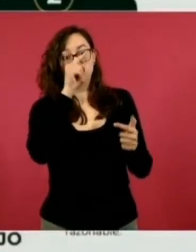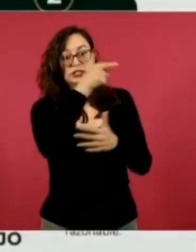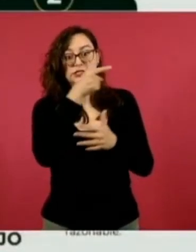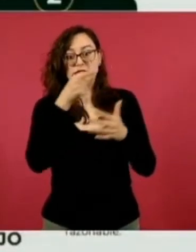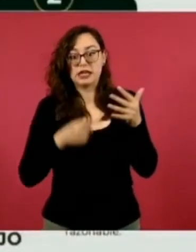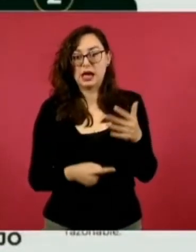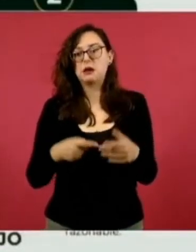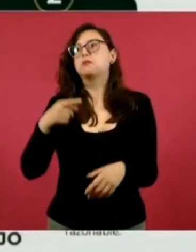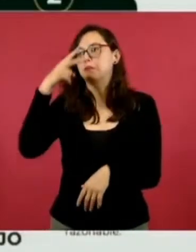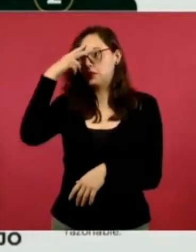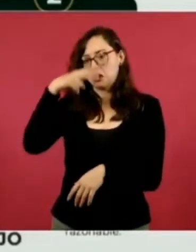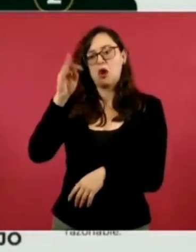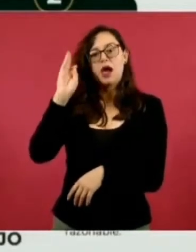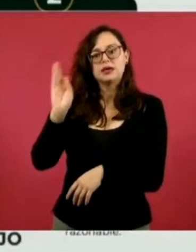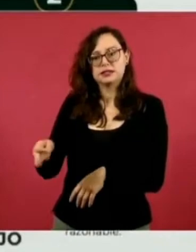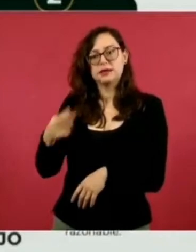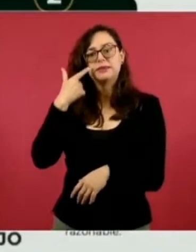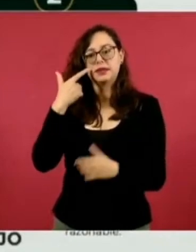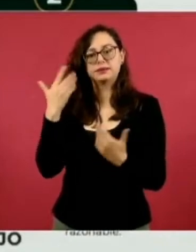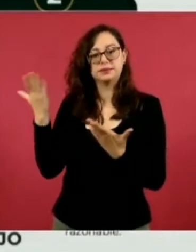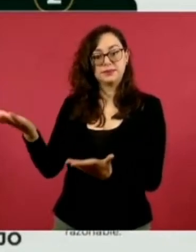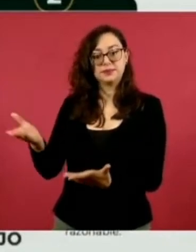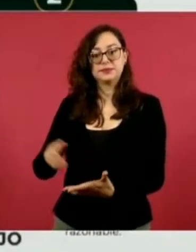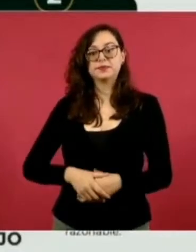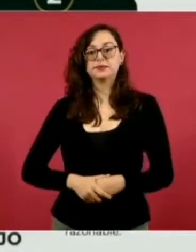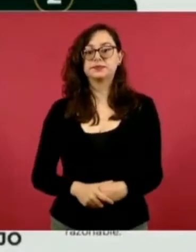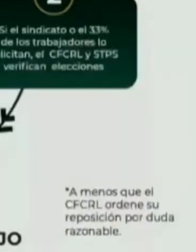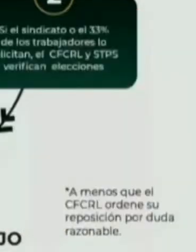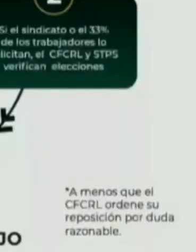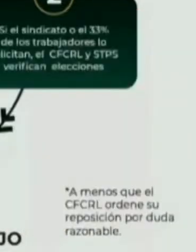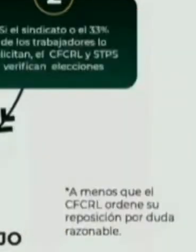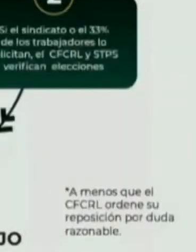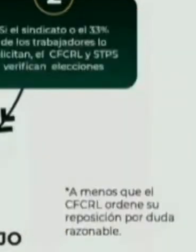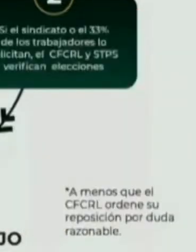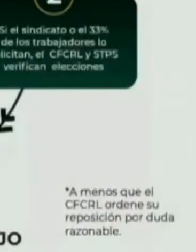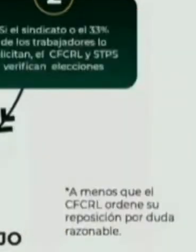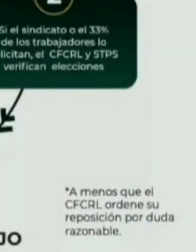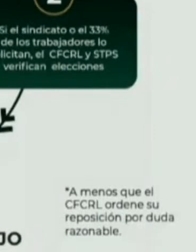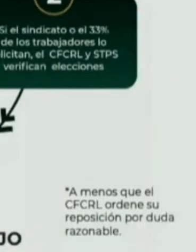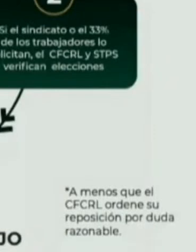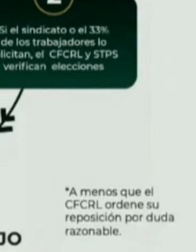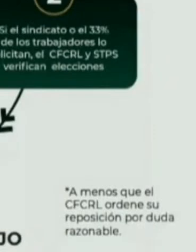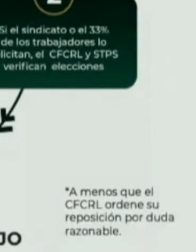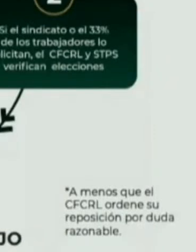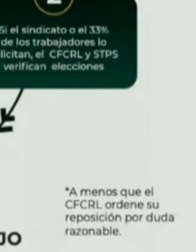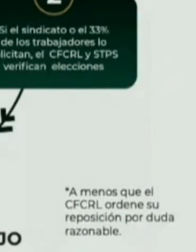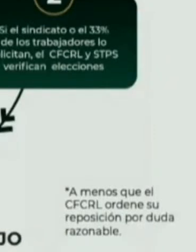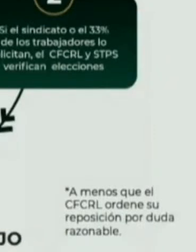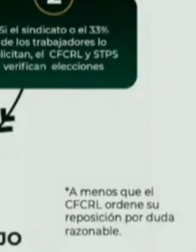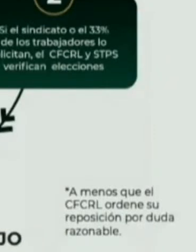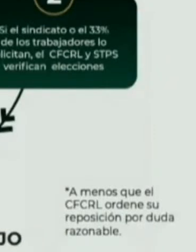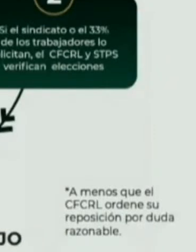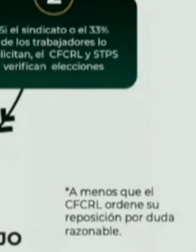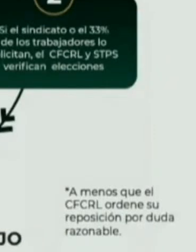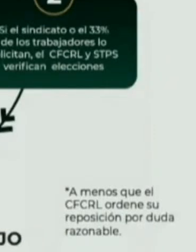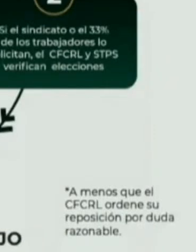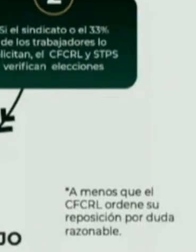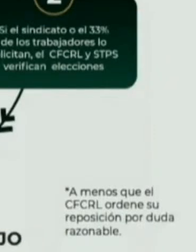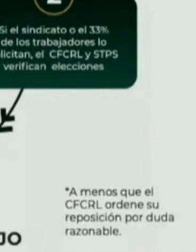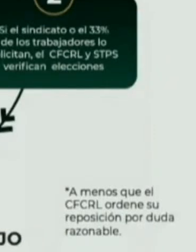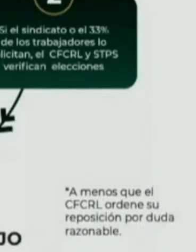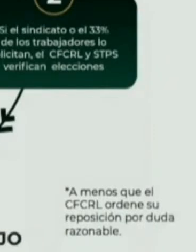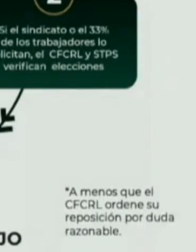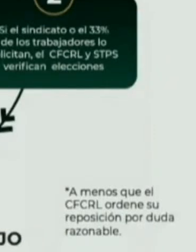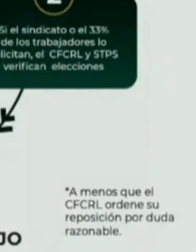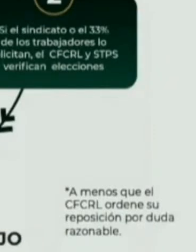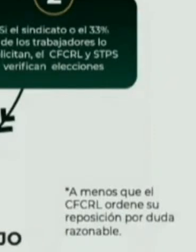signante, y de igual manera de los compromisos asumidos en la ratificación del Tratado de México, Estados Unidos y Canadá. Como se puede